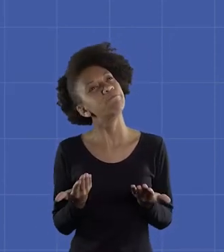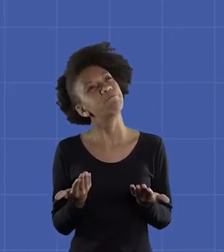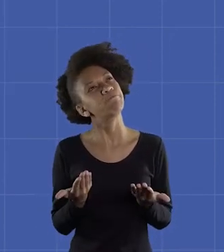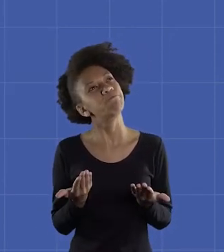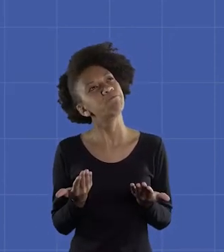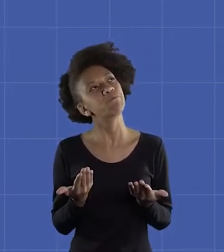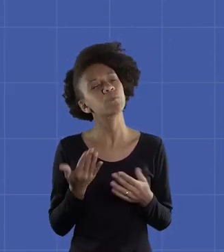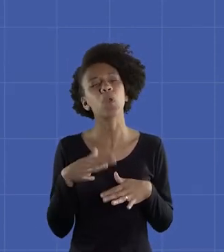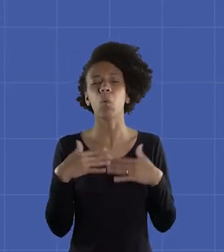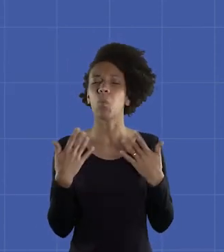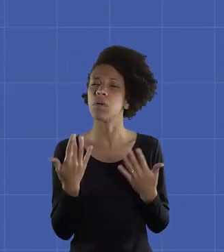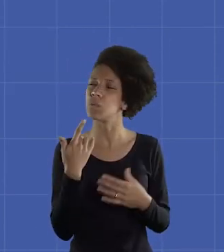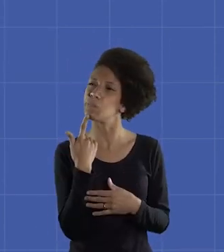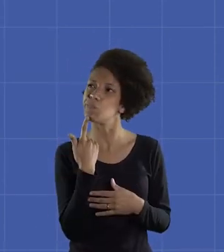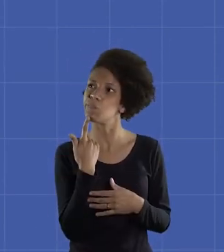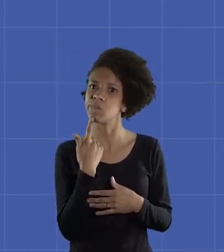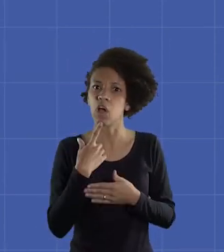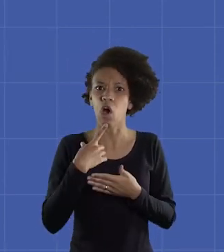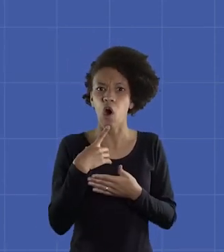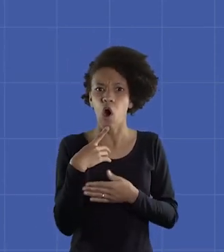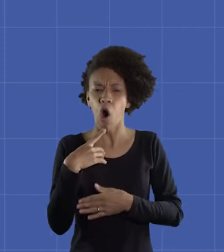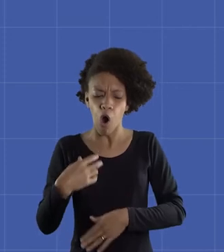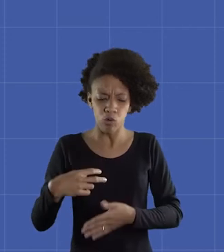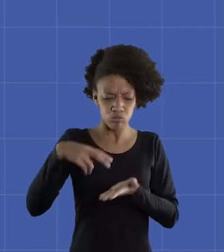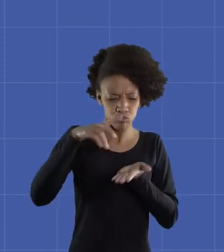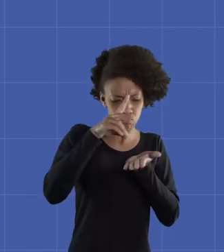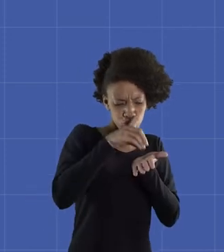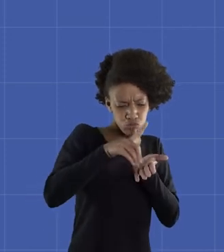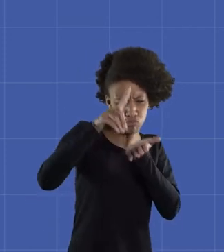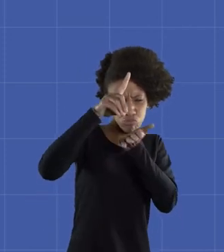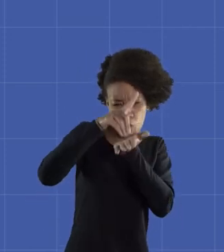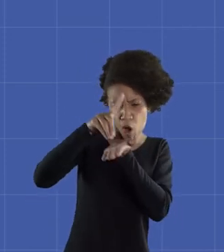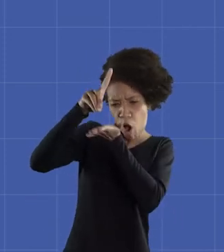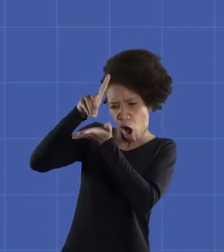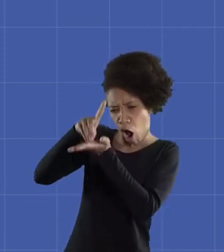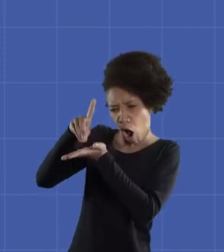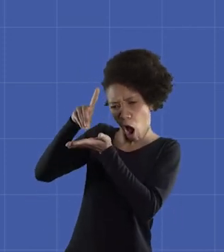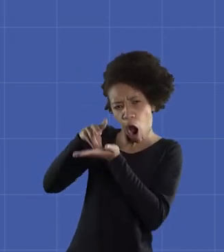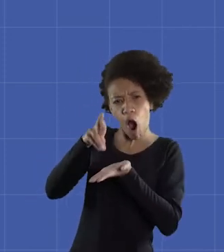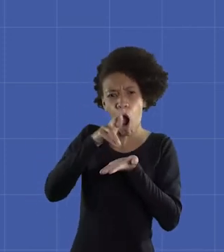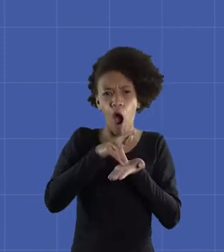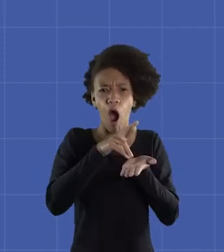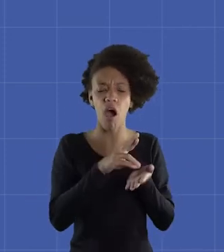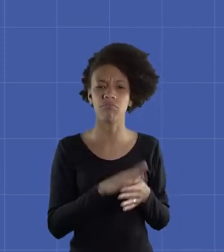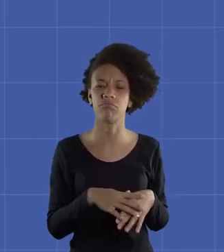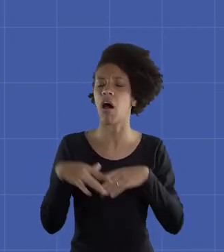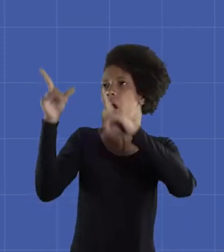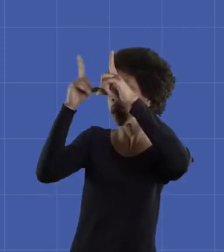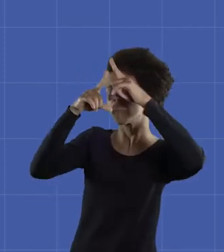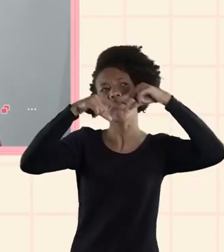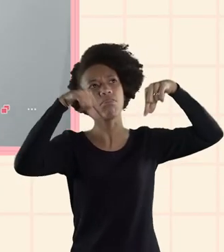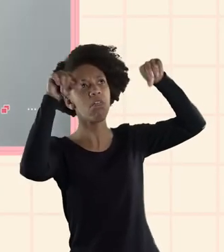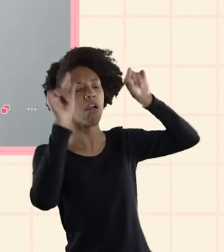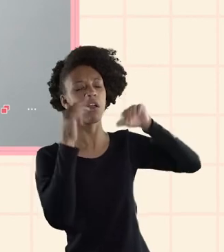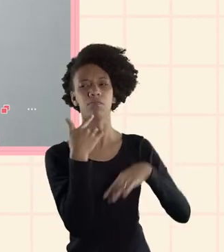sobre el megalodonte. Cuando los dinosaurios existían,